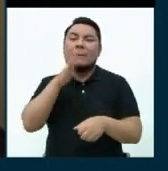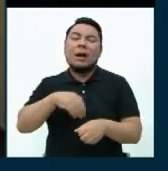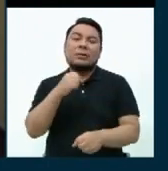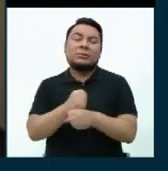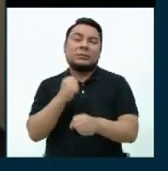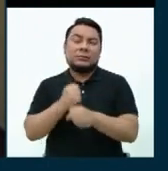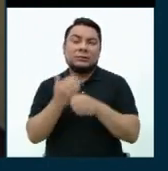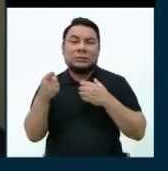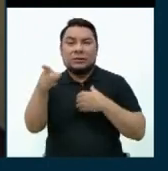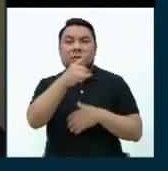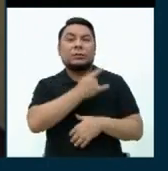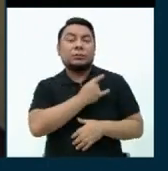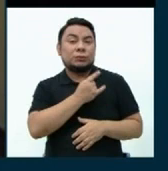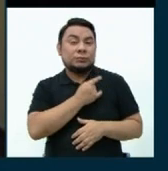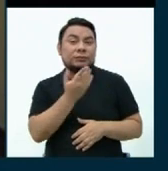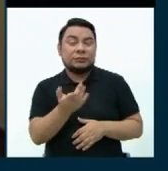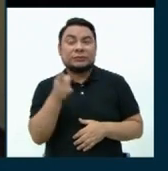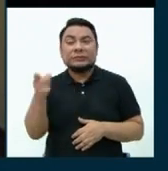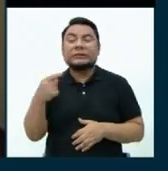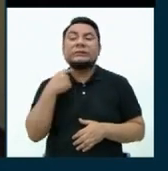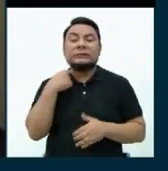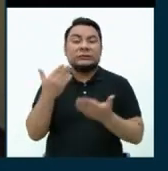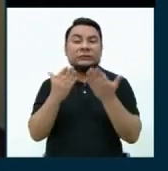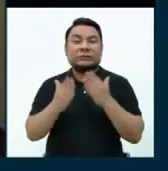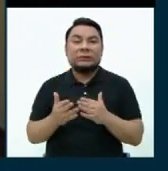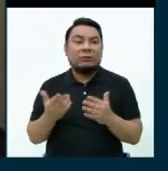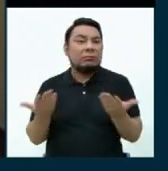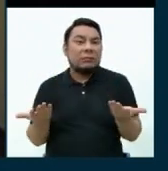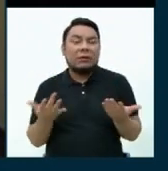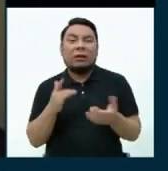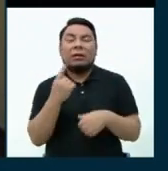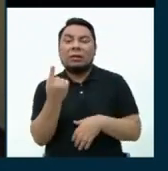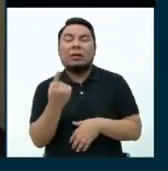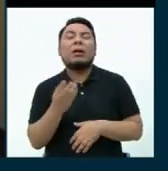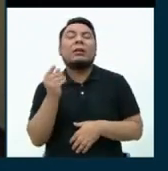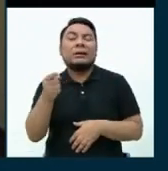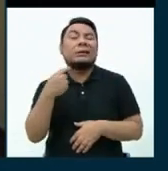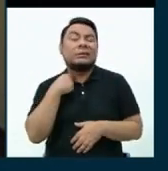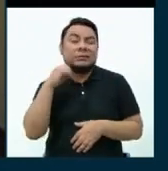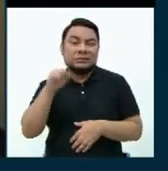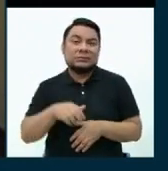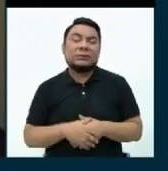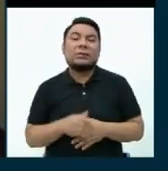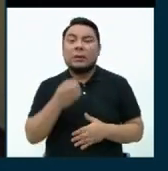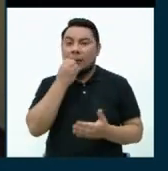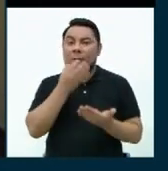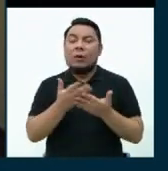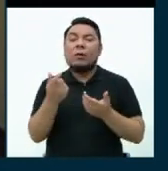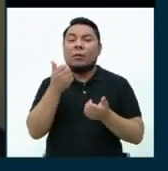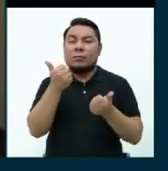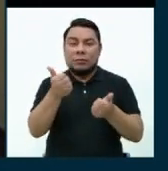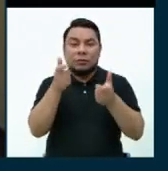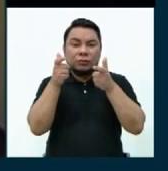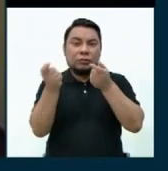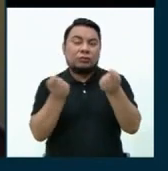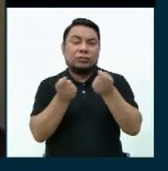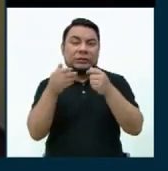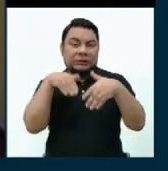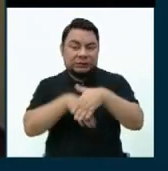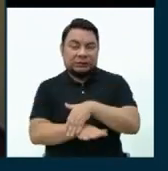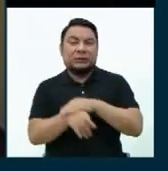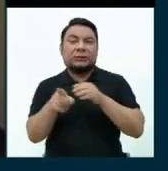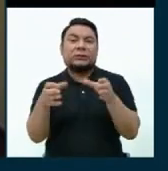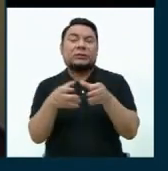por así decirlo, de las universidades. Eso también es consecuencia de que no se ha llevado un buen control o una buena gestión dentro